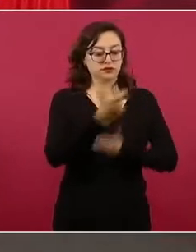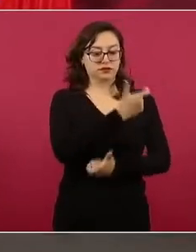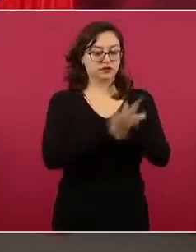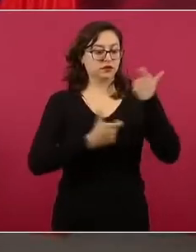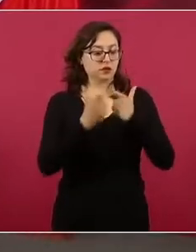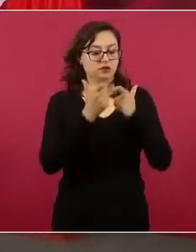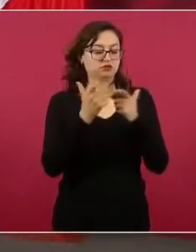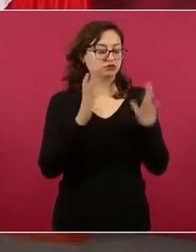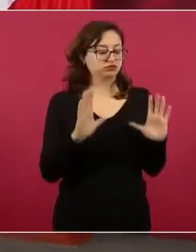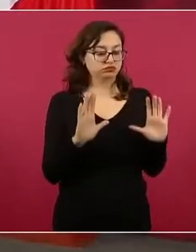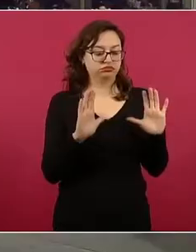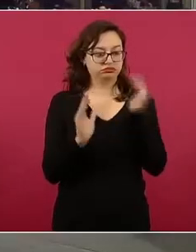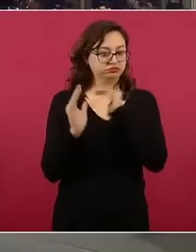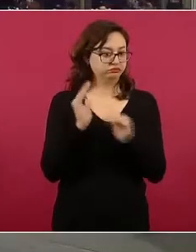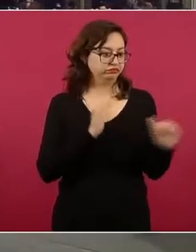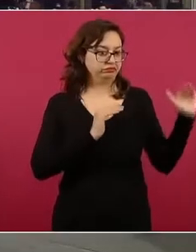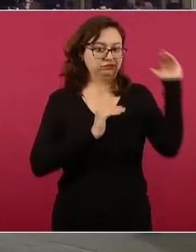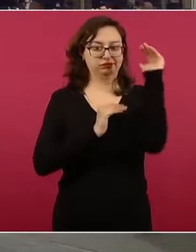subordinó todo lo demás.